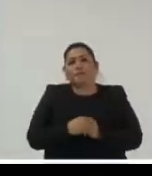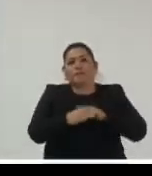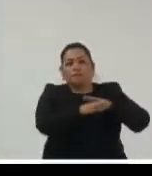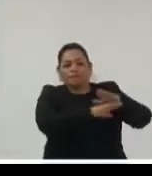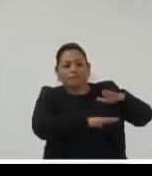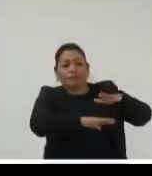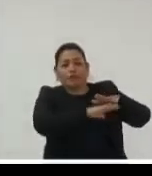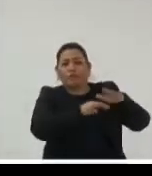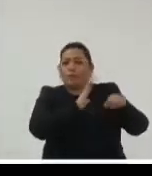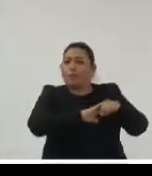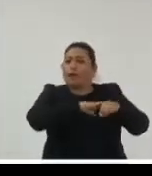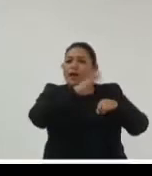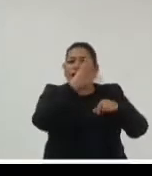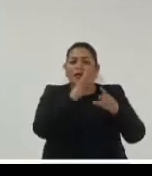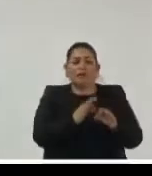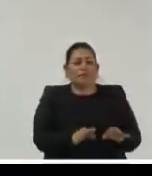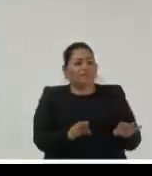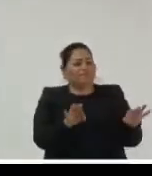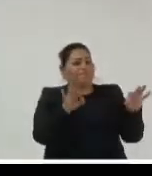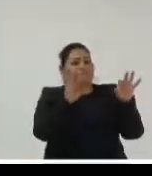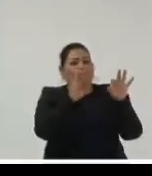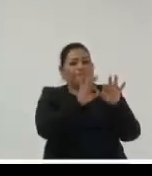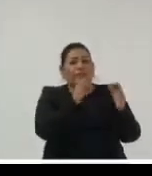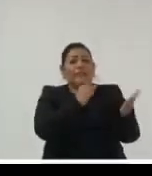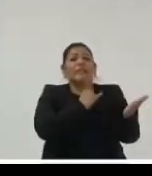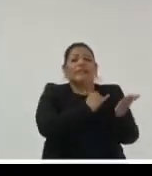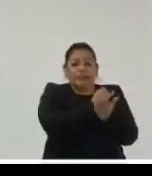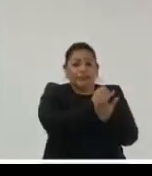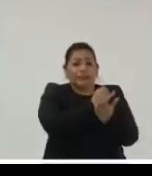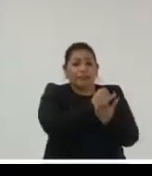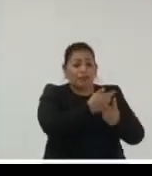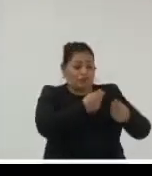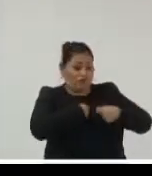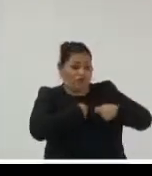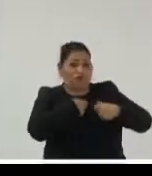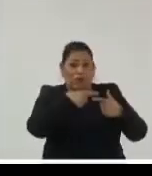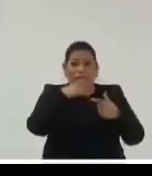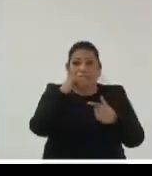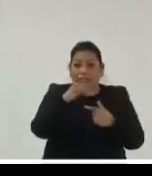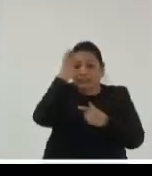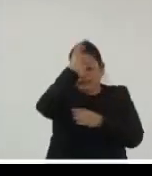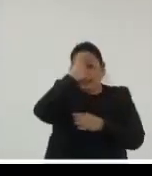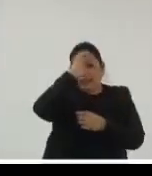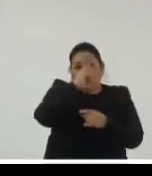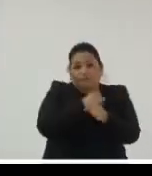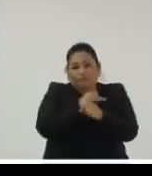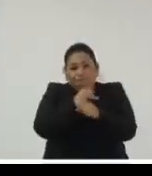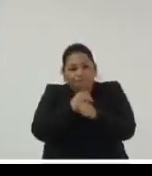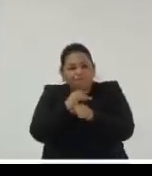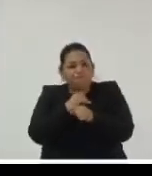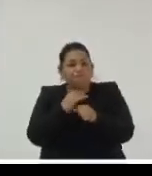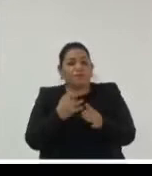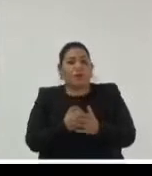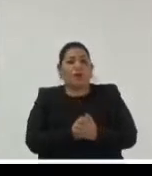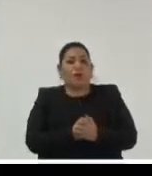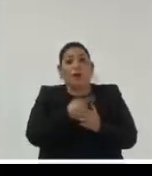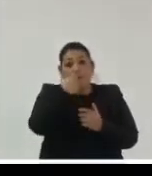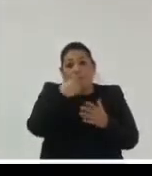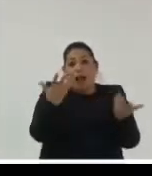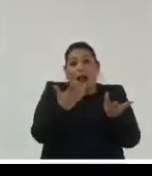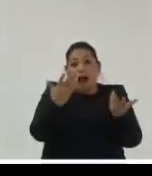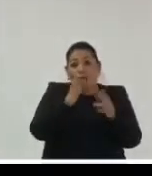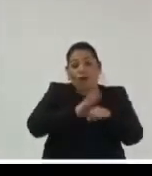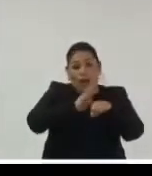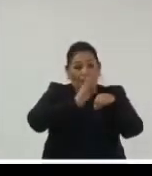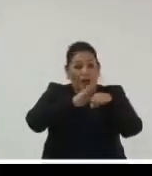son la principal evidencia para las decisiones que tomamos son la principal evidencia científica para poder crear más conocimiento son la